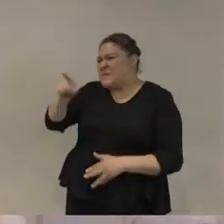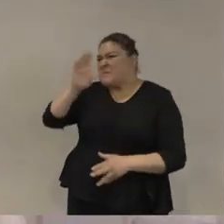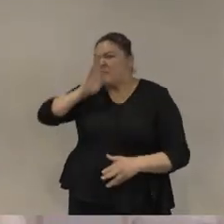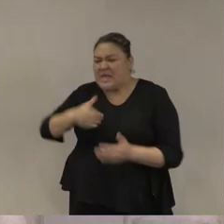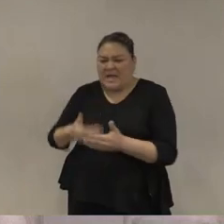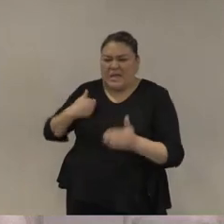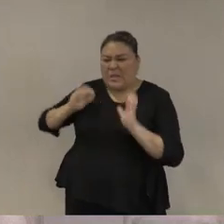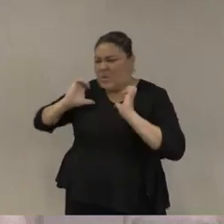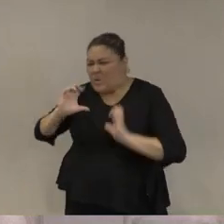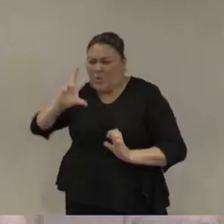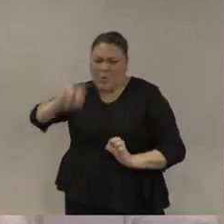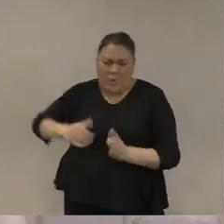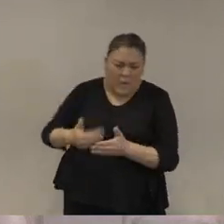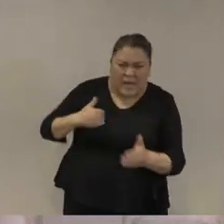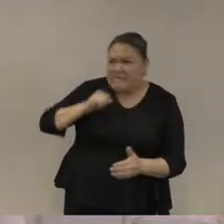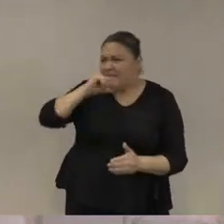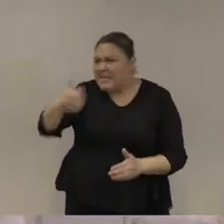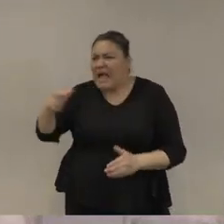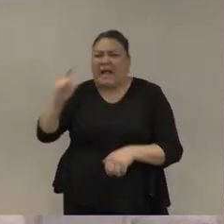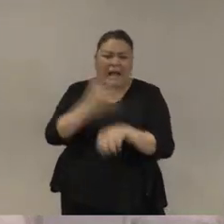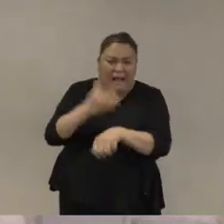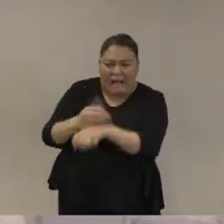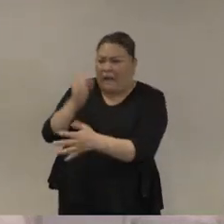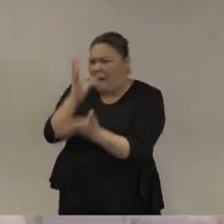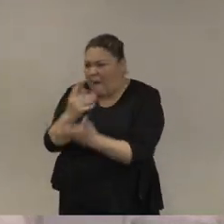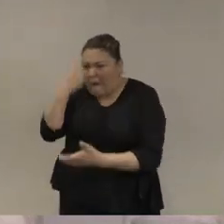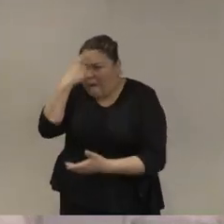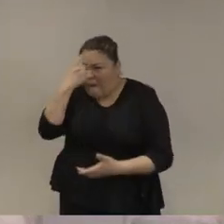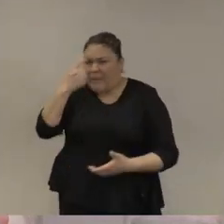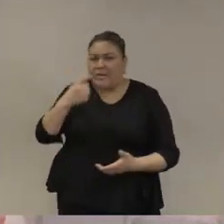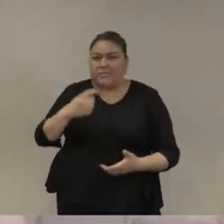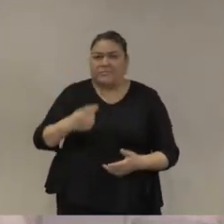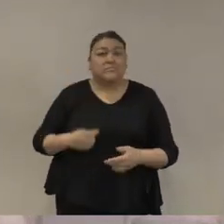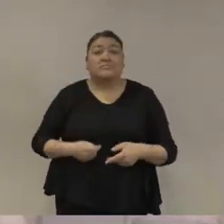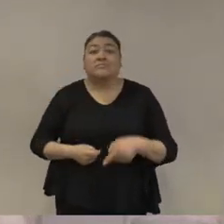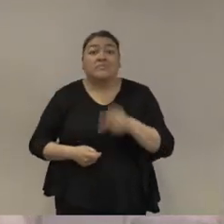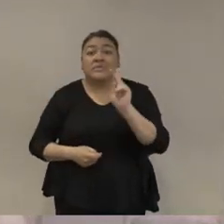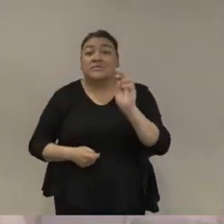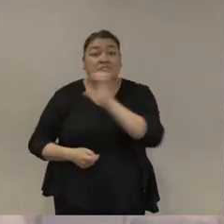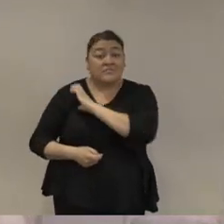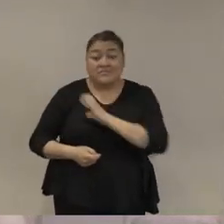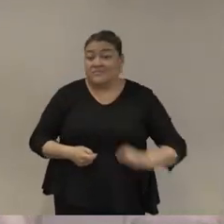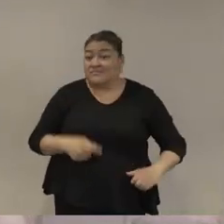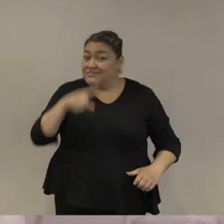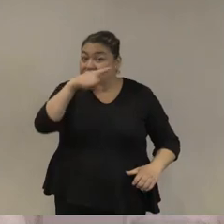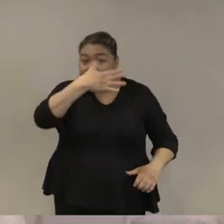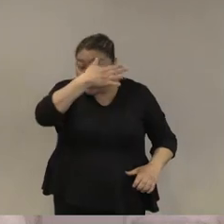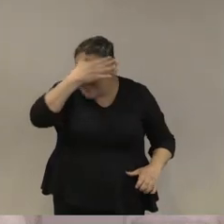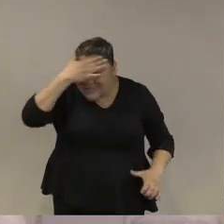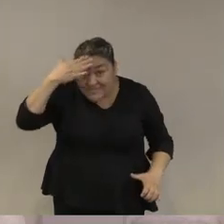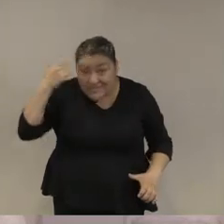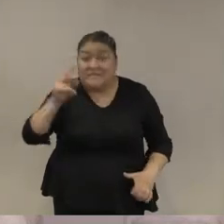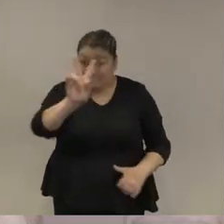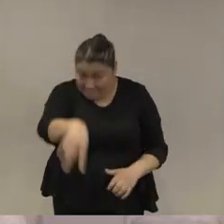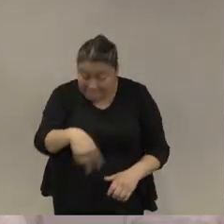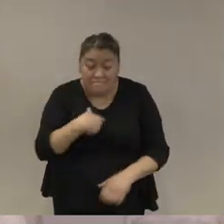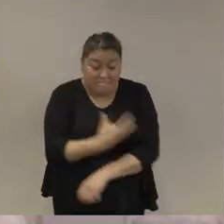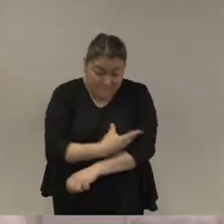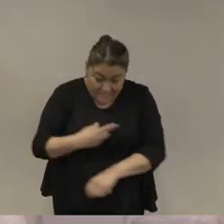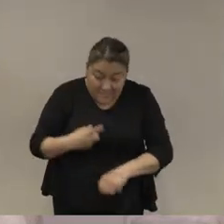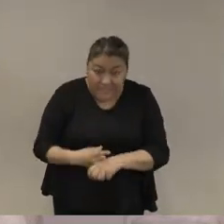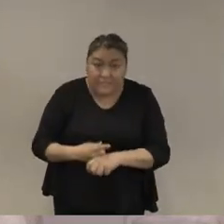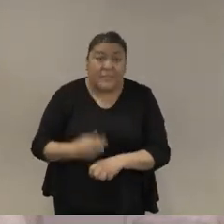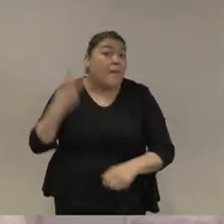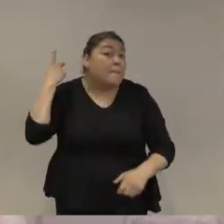prevención no es que lo peor de todo es que no tienen idea esa es la verdad y estamos hablando de un